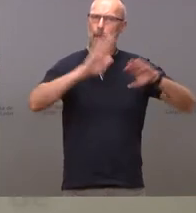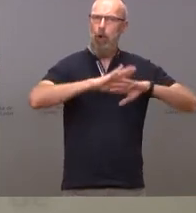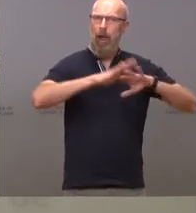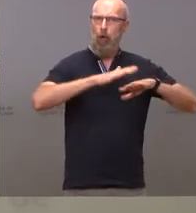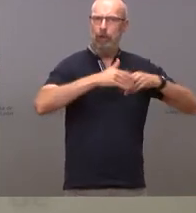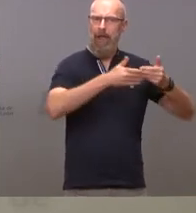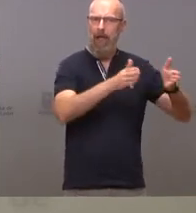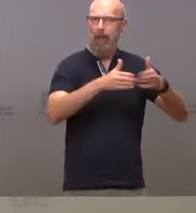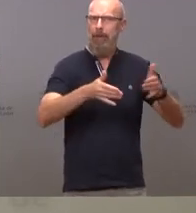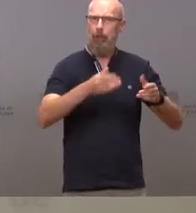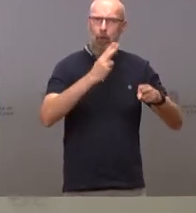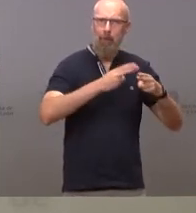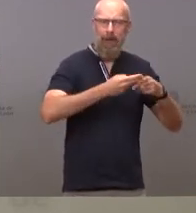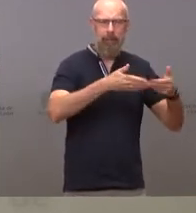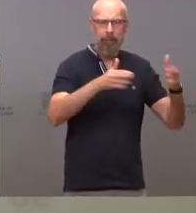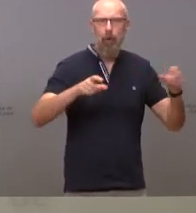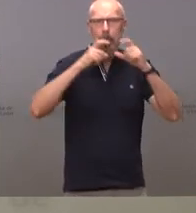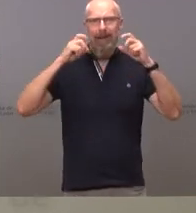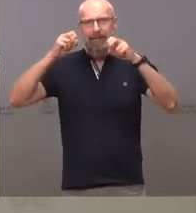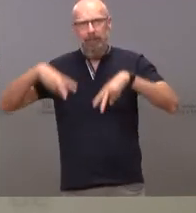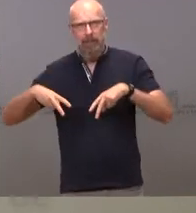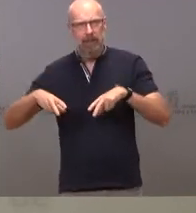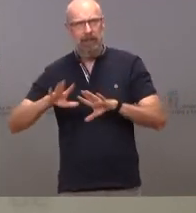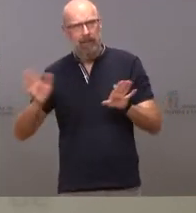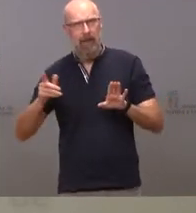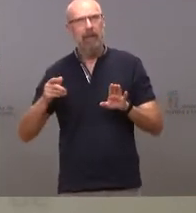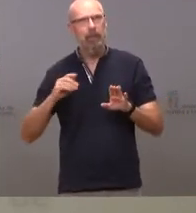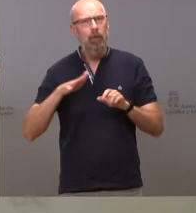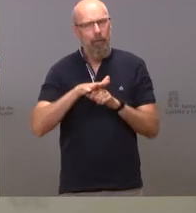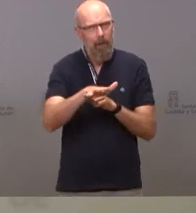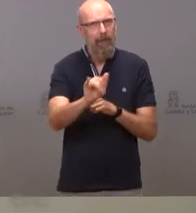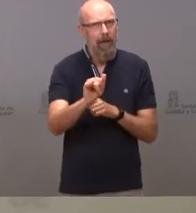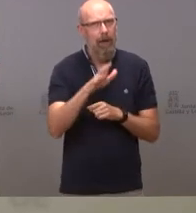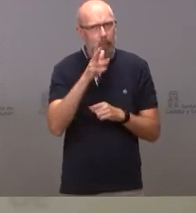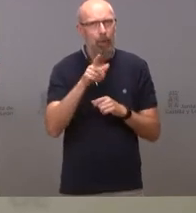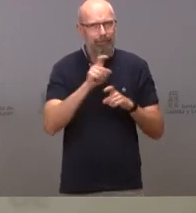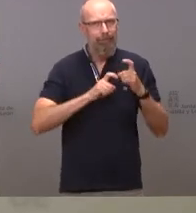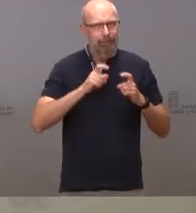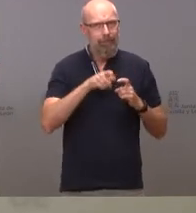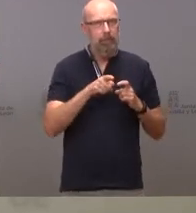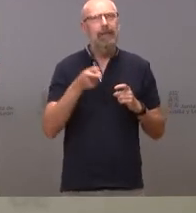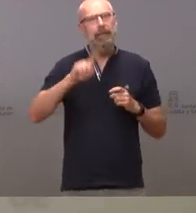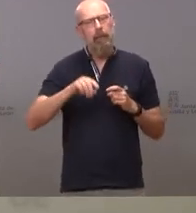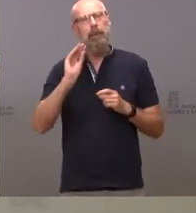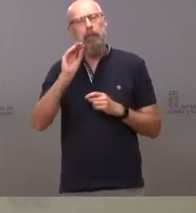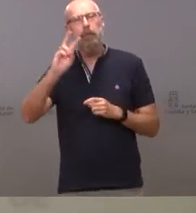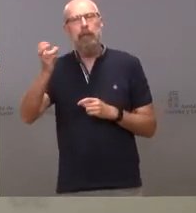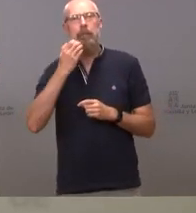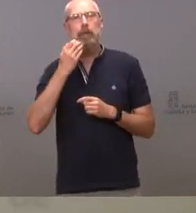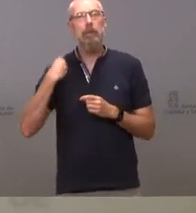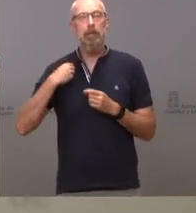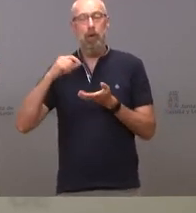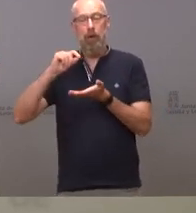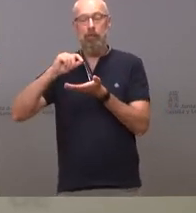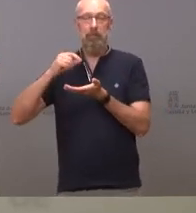la eliminación de la mascarilla. Y luego también me gustaría saber qué le parecen algunas medidas que se han adoptado en la Comunidad de Madrid, como la oficina del español,